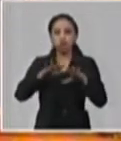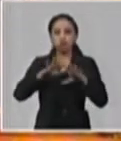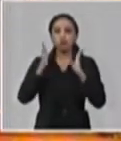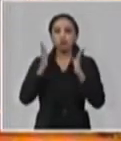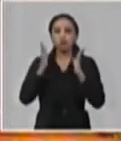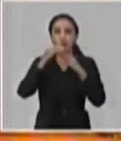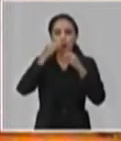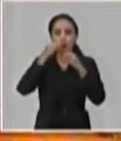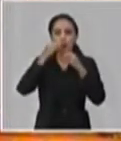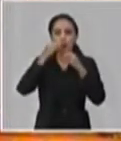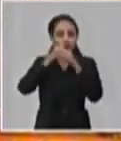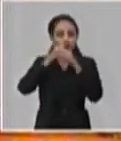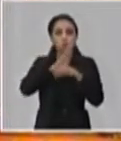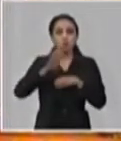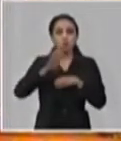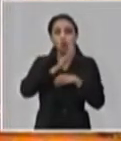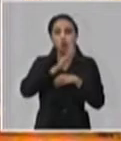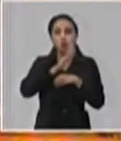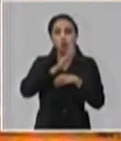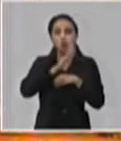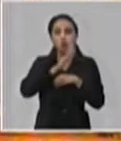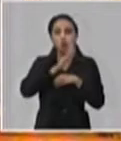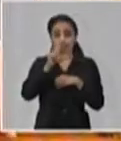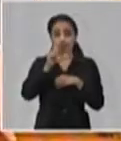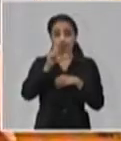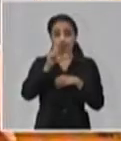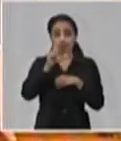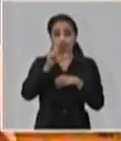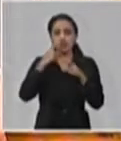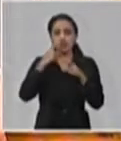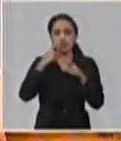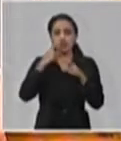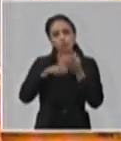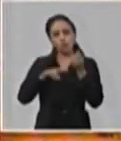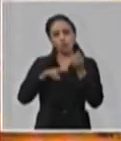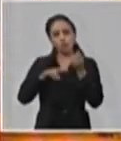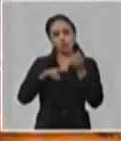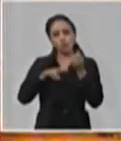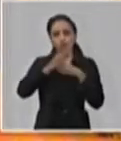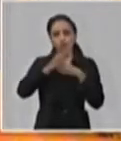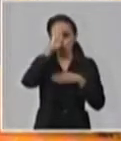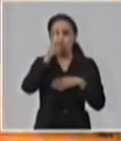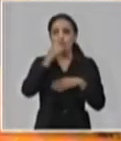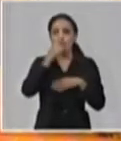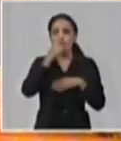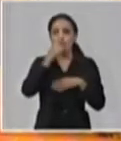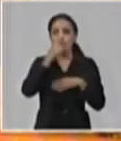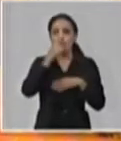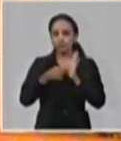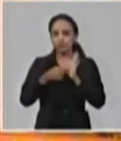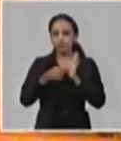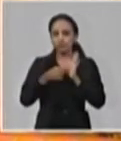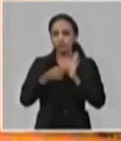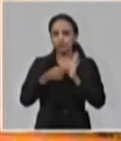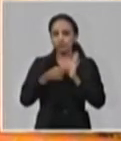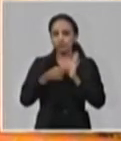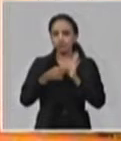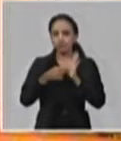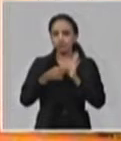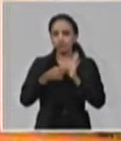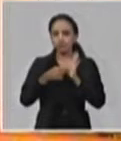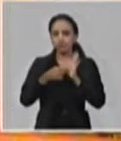laboratorio de biología molecular de Villa Clara y de Santiago de Cuba, lo cual haría que las muestras no tendrán que viajar todas